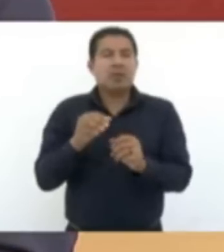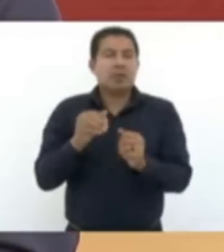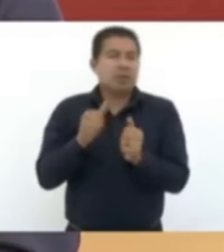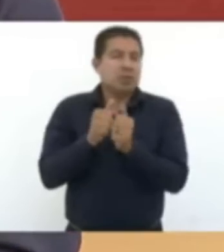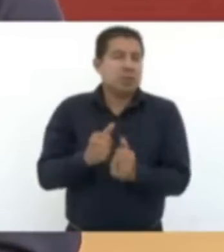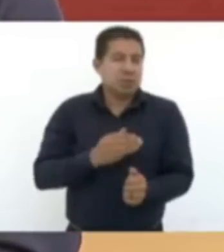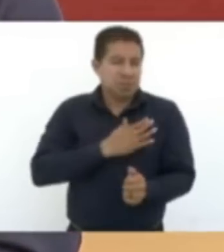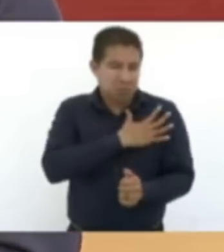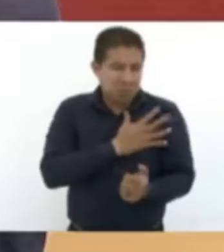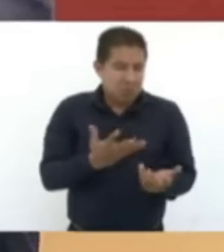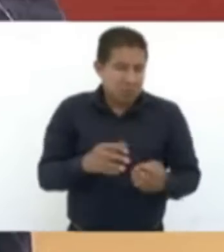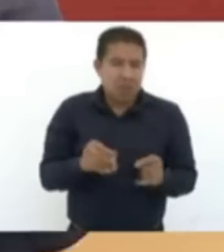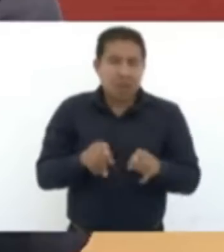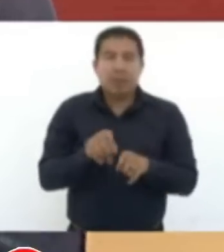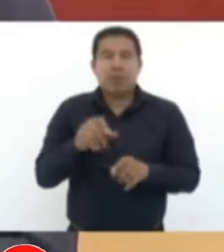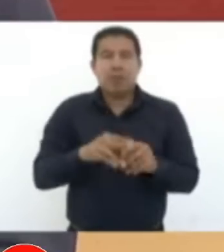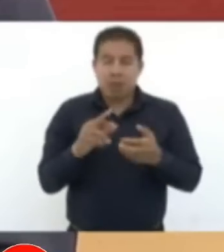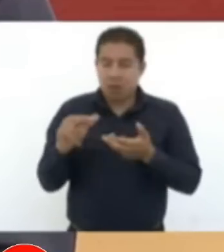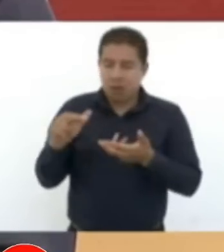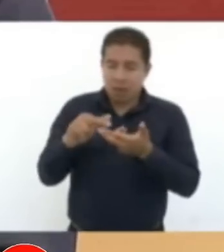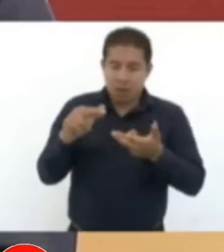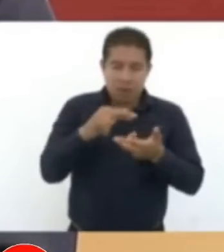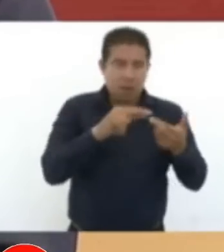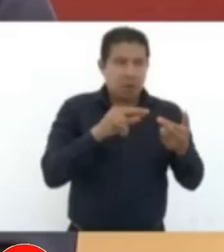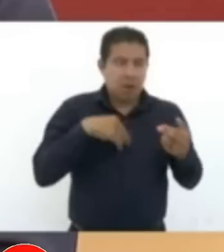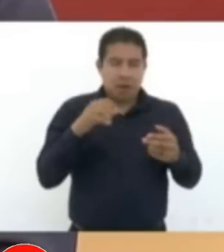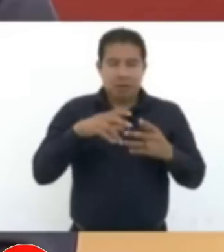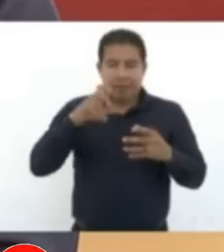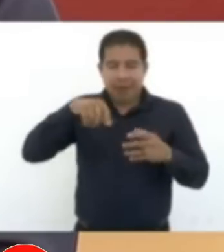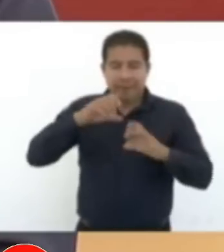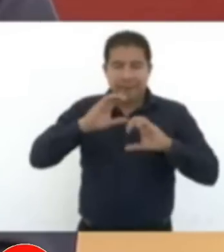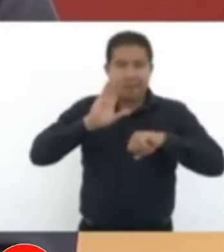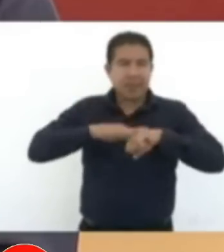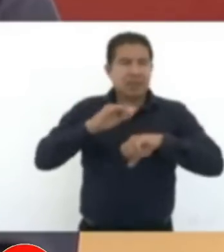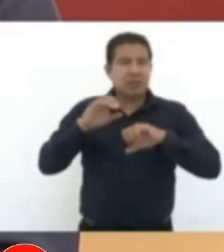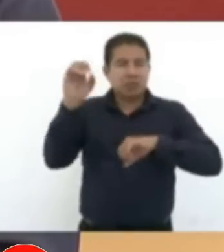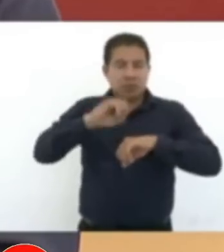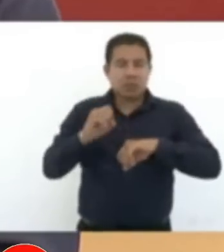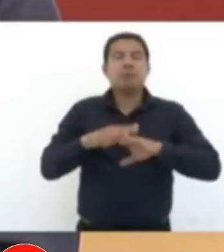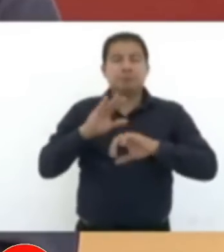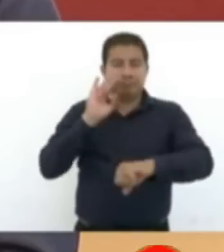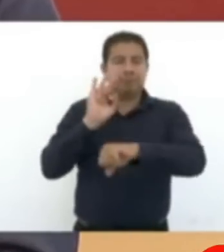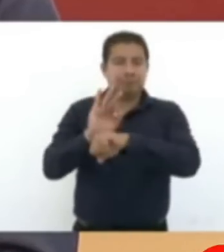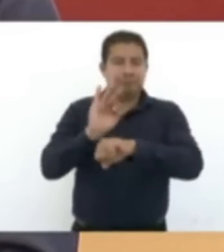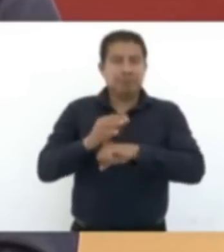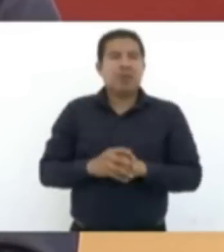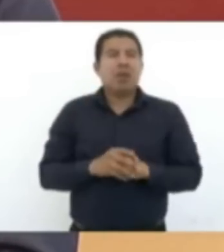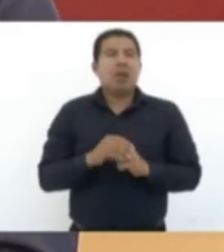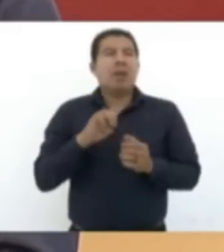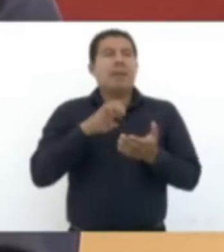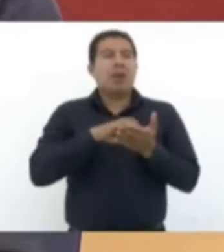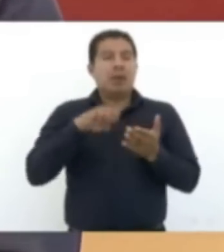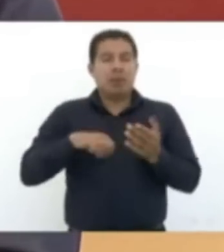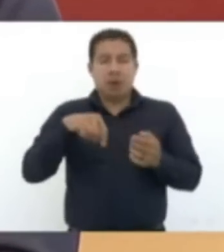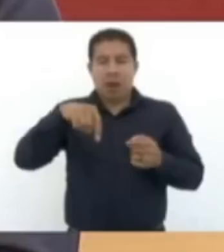de México, en lo que es Ococingo. Por ejemplo, aquí, en este